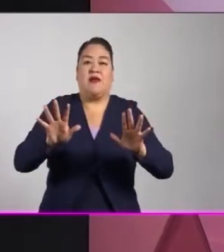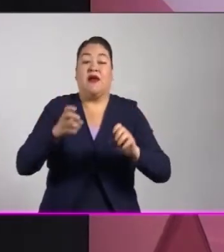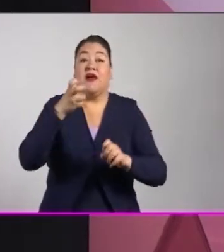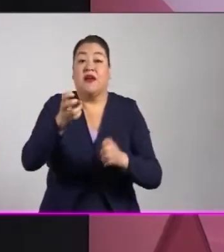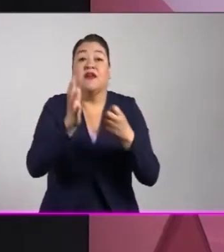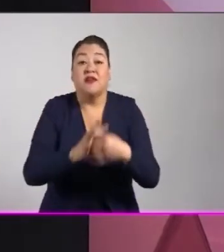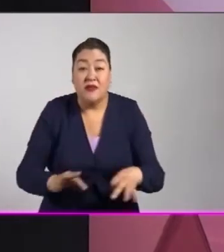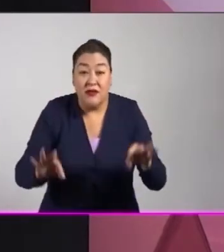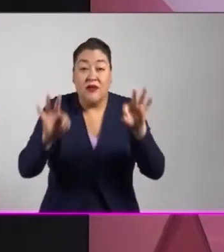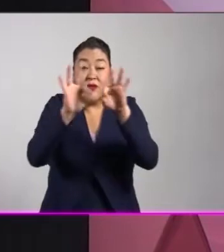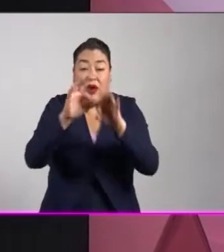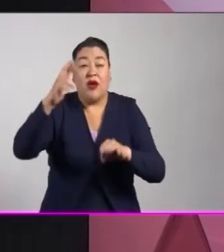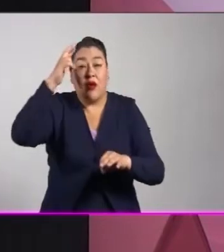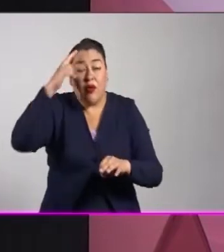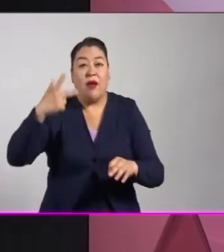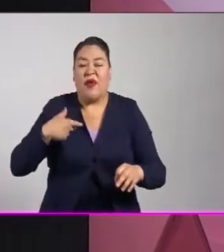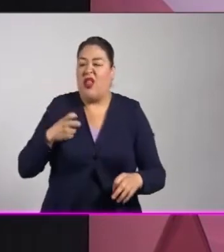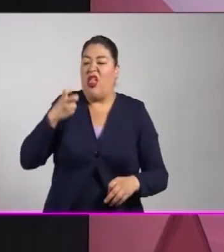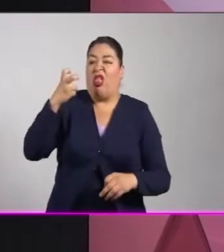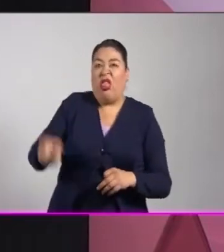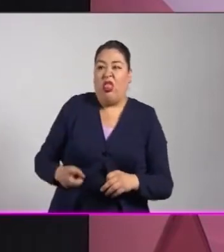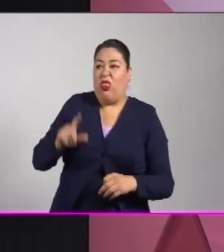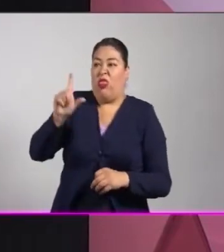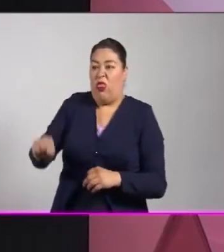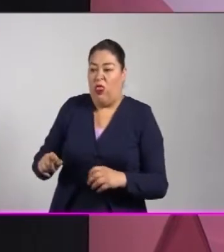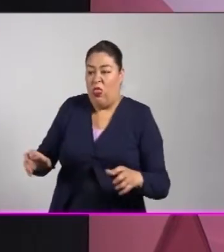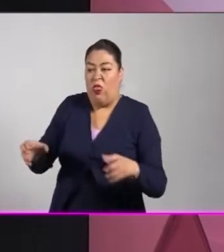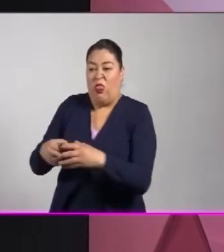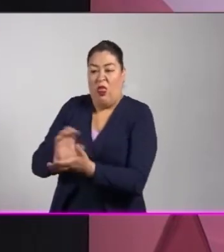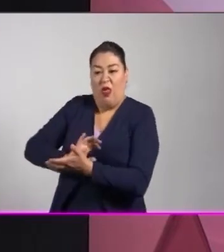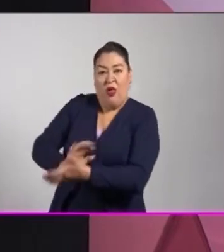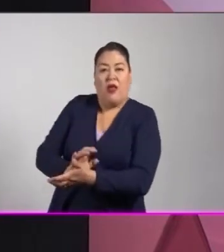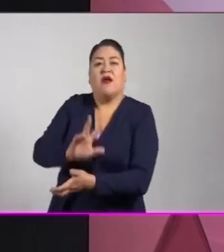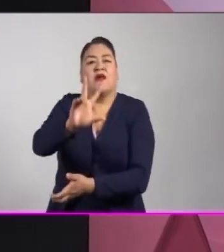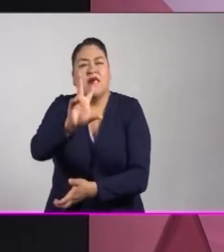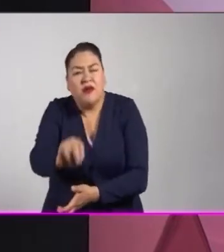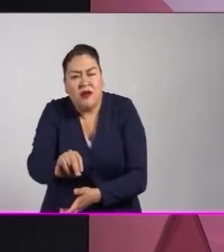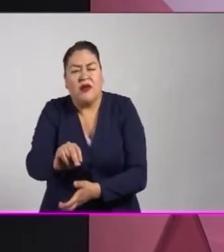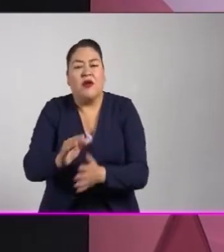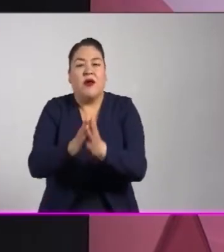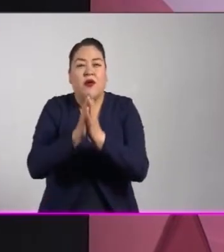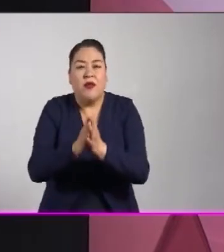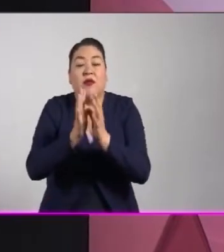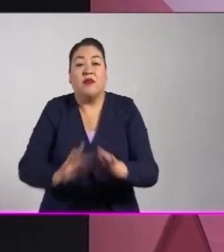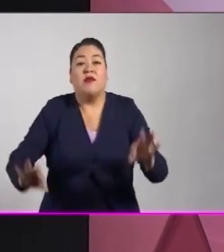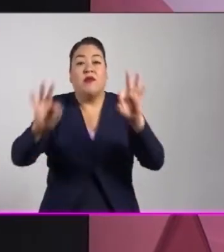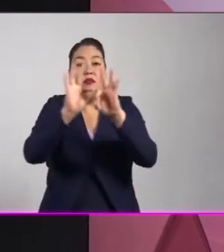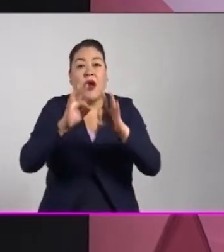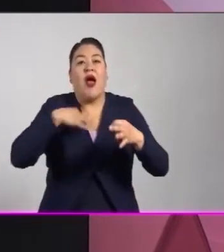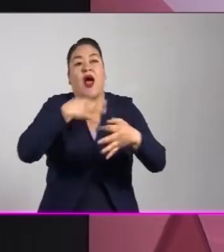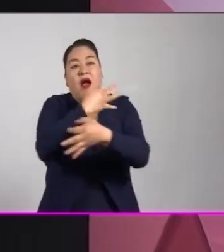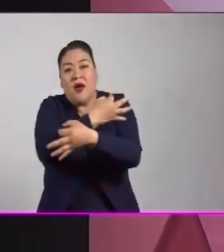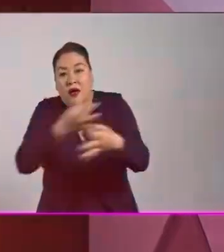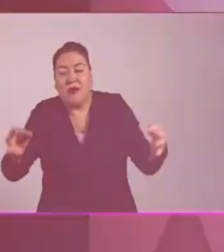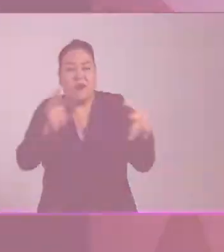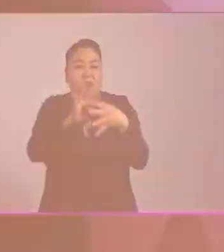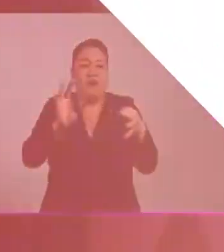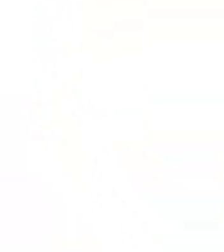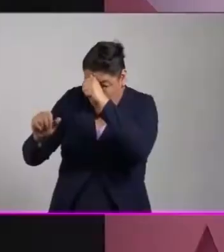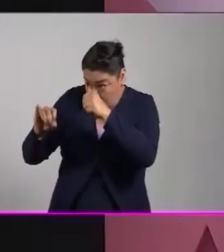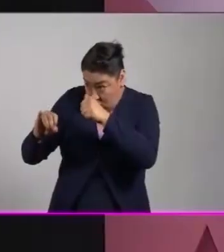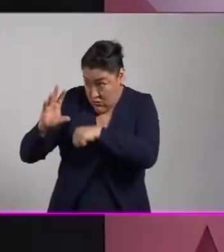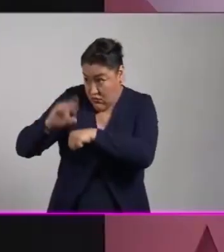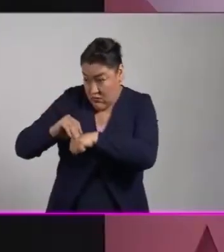importante que ningún mensaje estigmatice a grupos discriminados y que todos reflejen adecuadamente la diversidad que define a nuestro país.